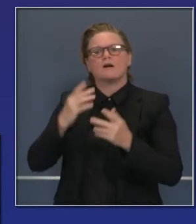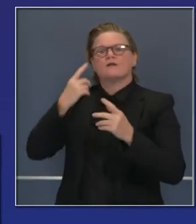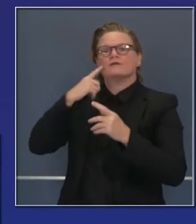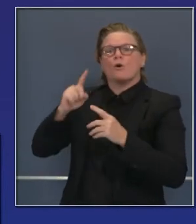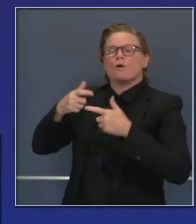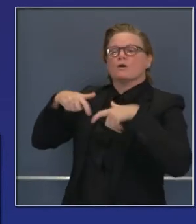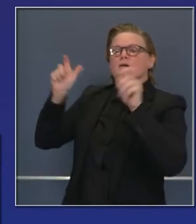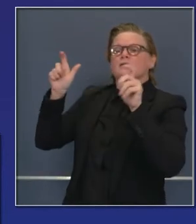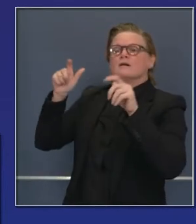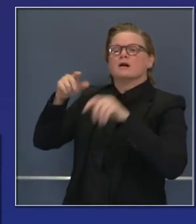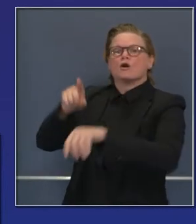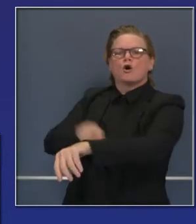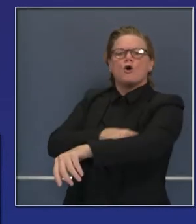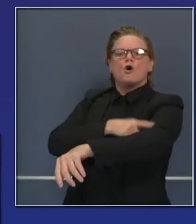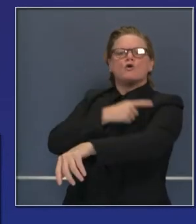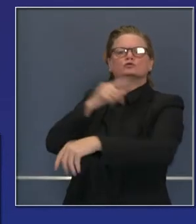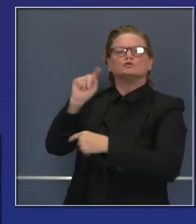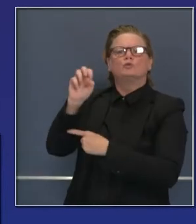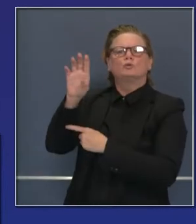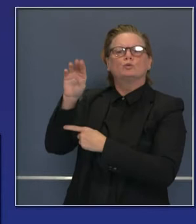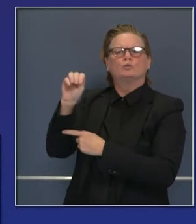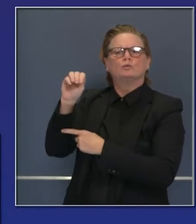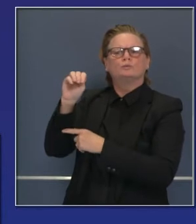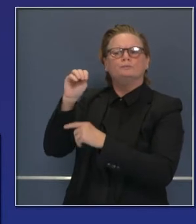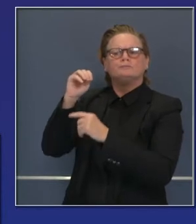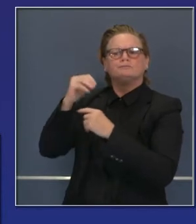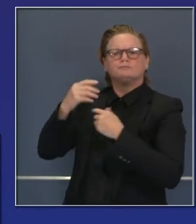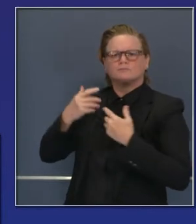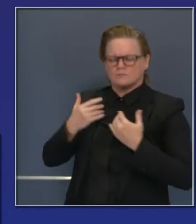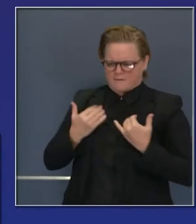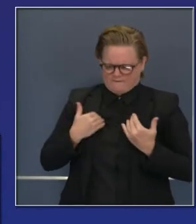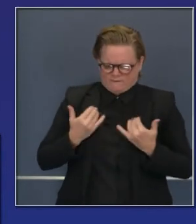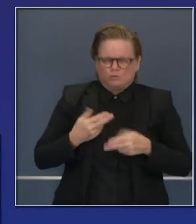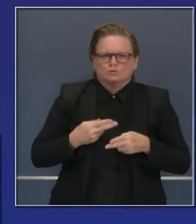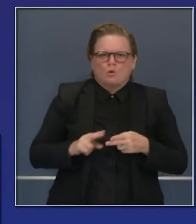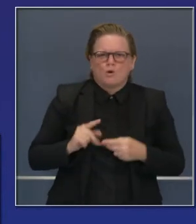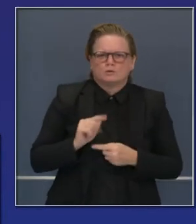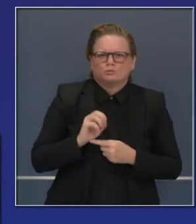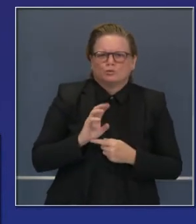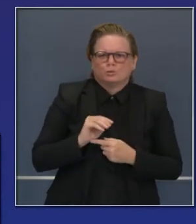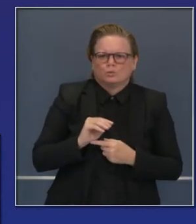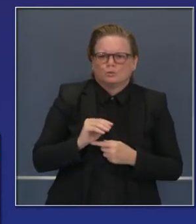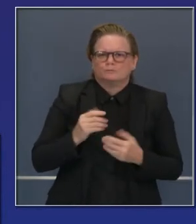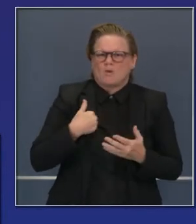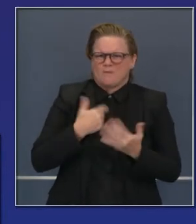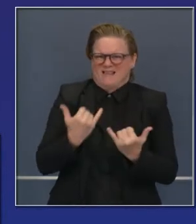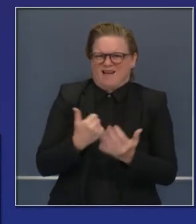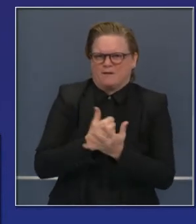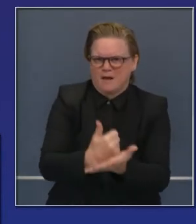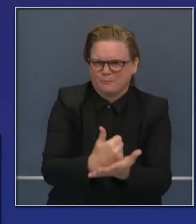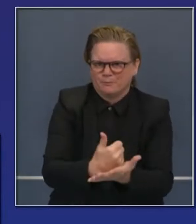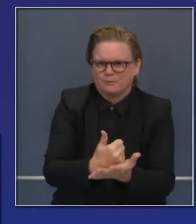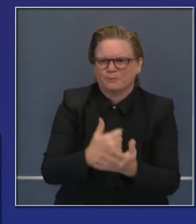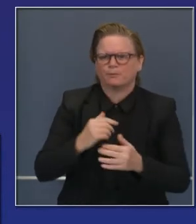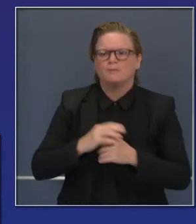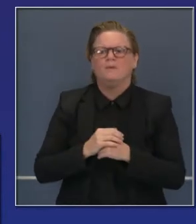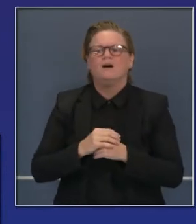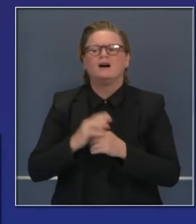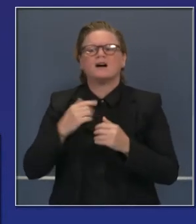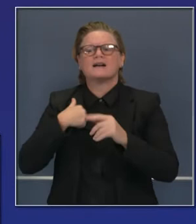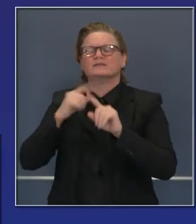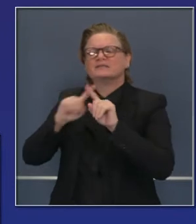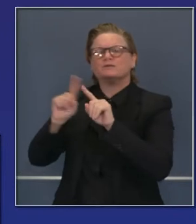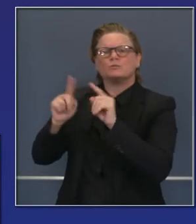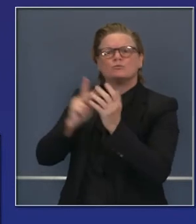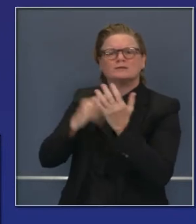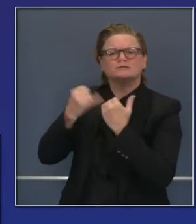estrategias de crecimiento económico más amplio, generalizado. Y